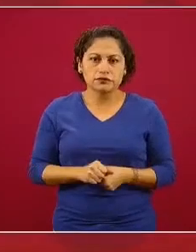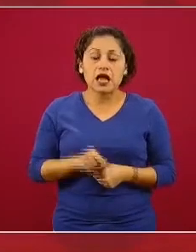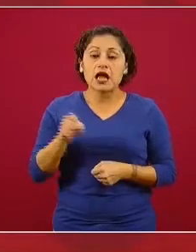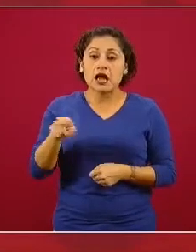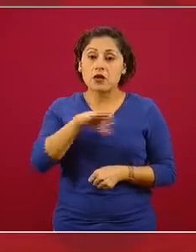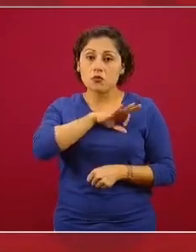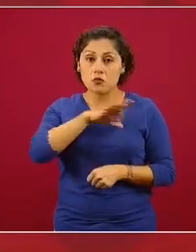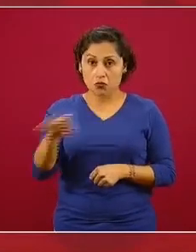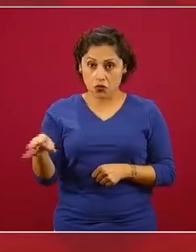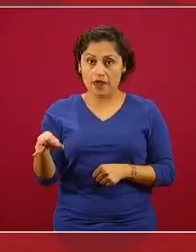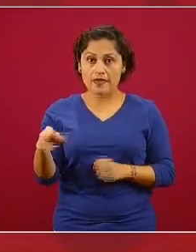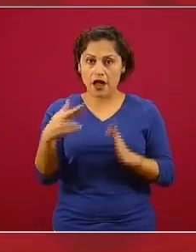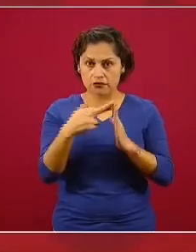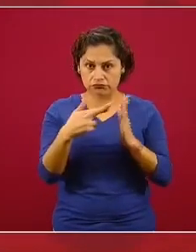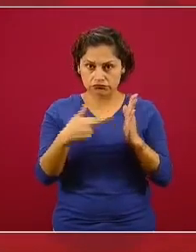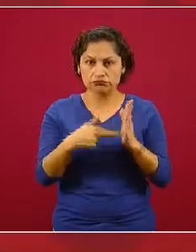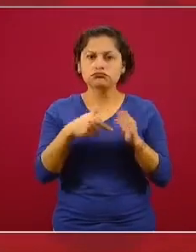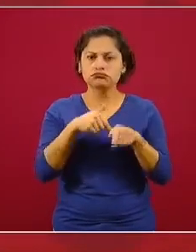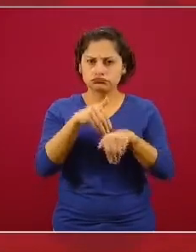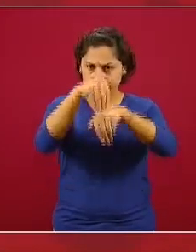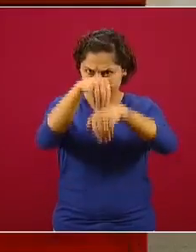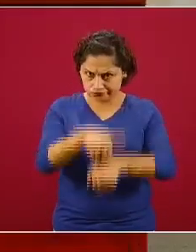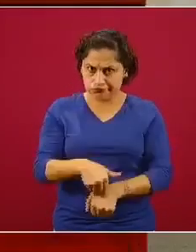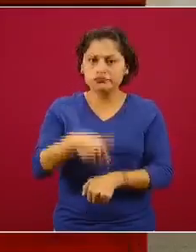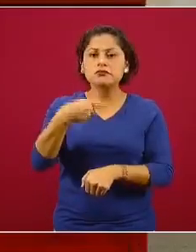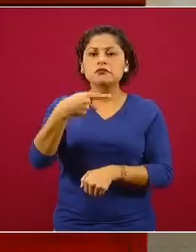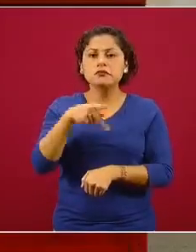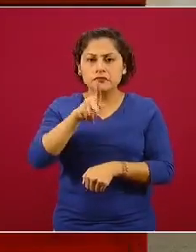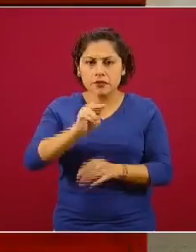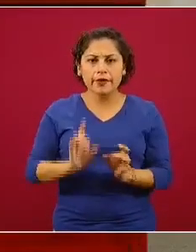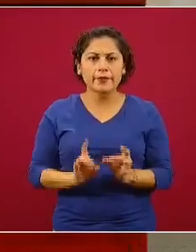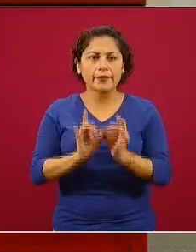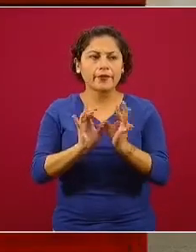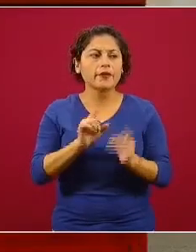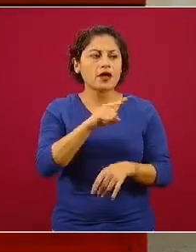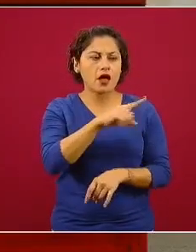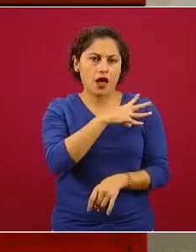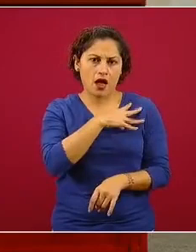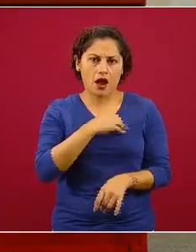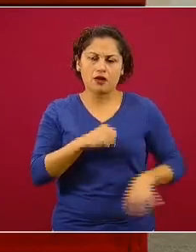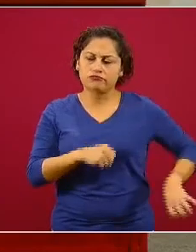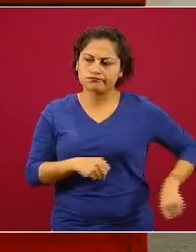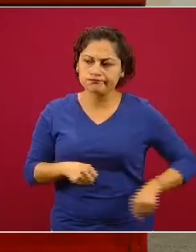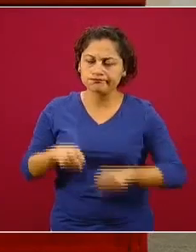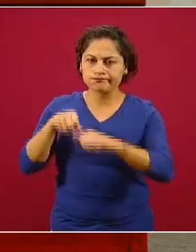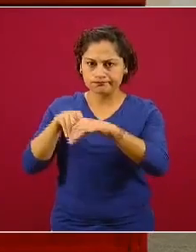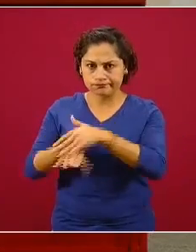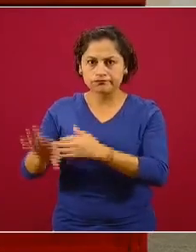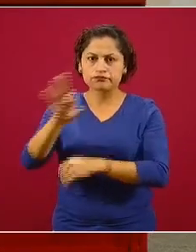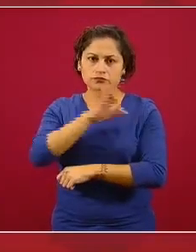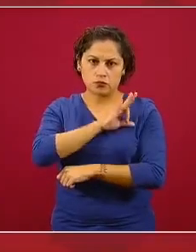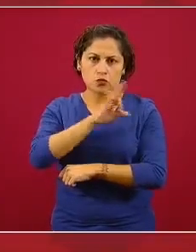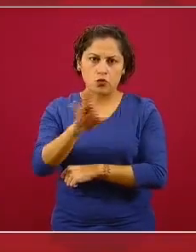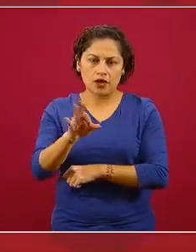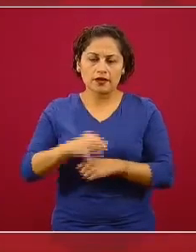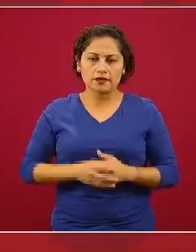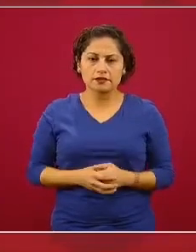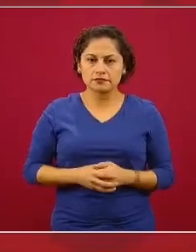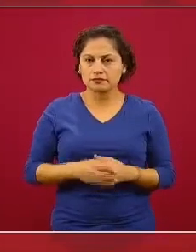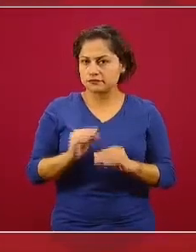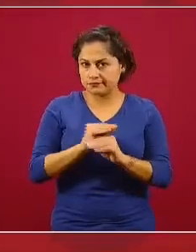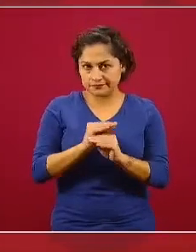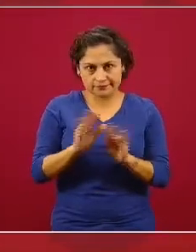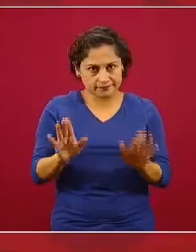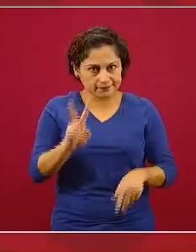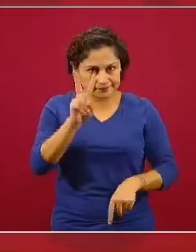pero que algunas madres pudieran en un momento dado llegar con el hijo y poder entrar con el hijo a utilizar la tienda, obviamente